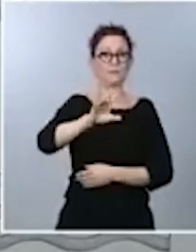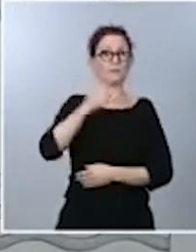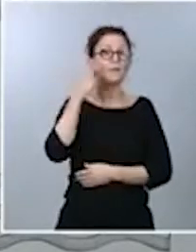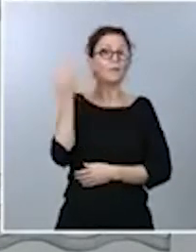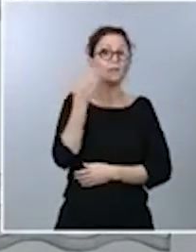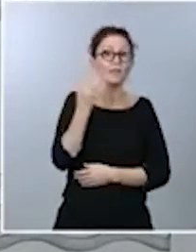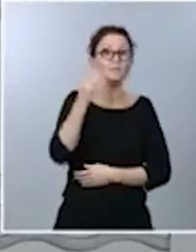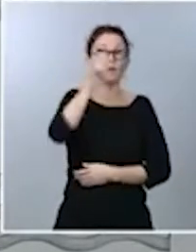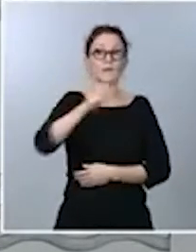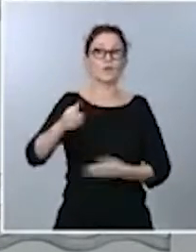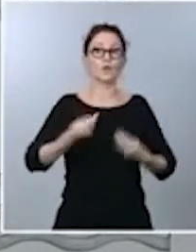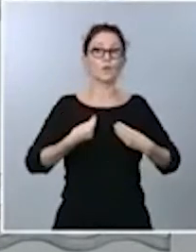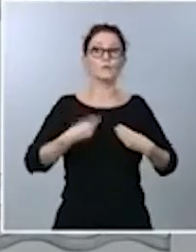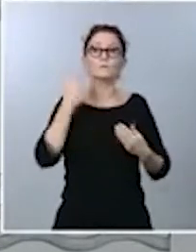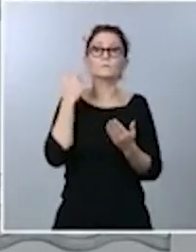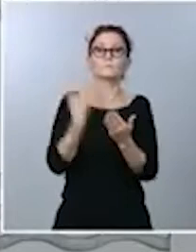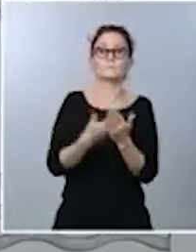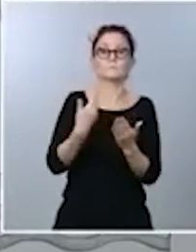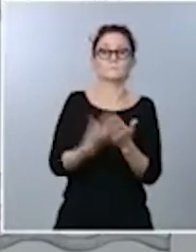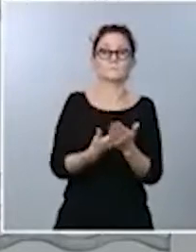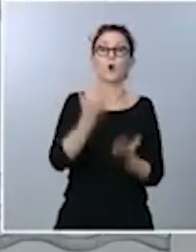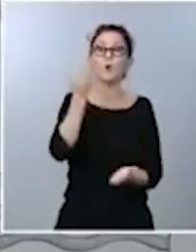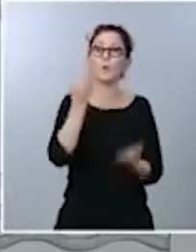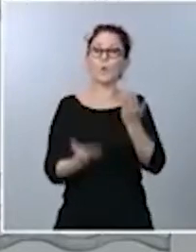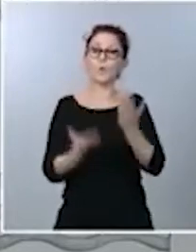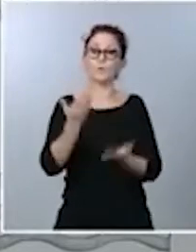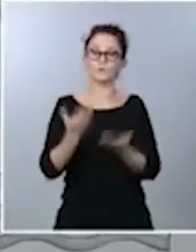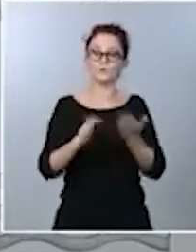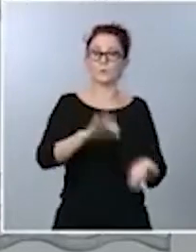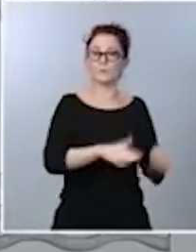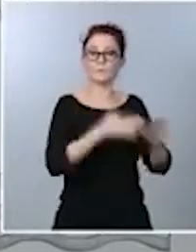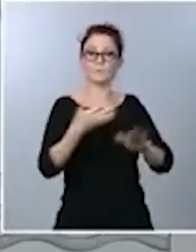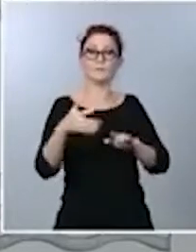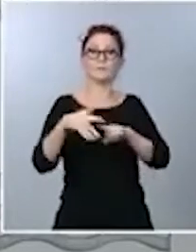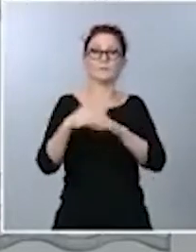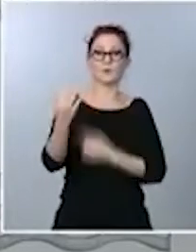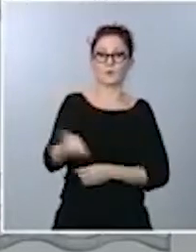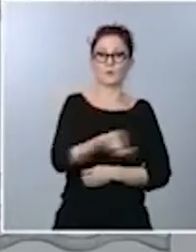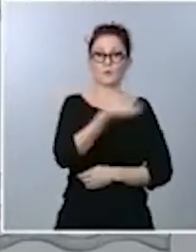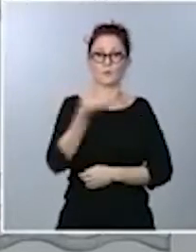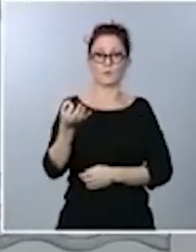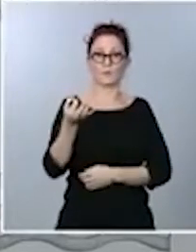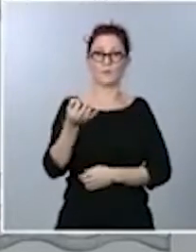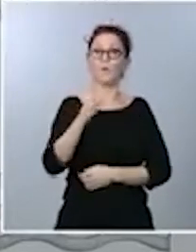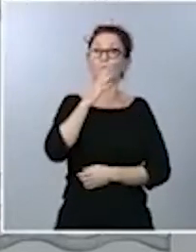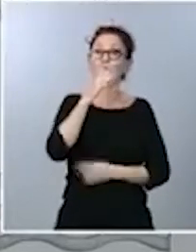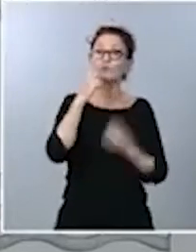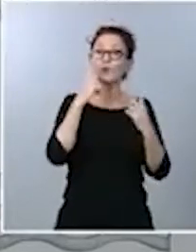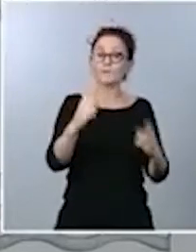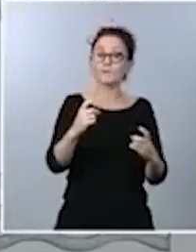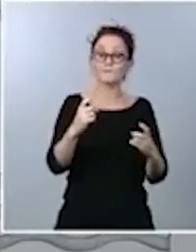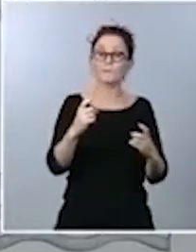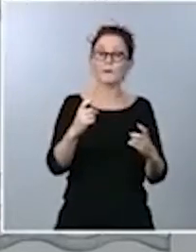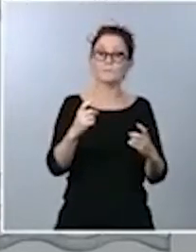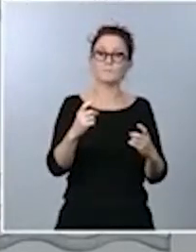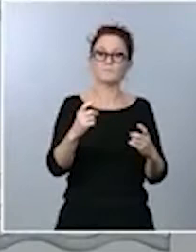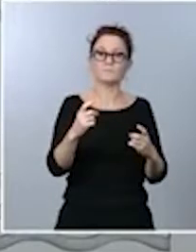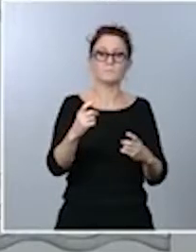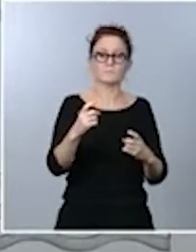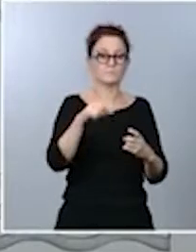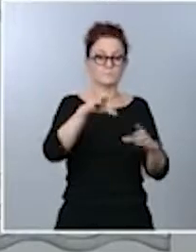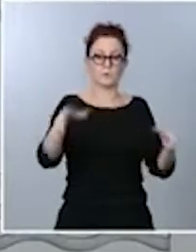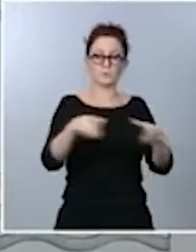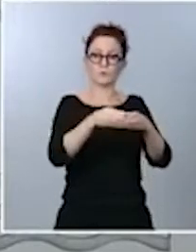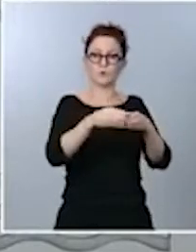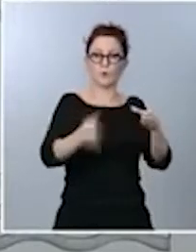ciudadanos que la justicia se va a administrar en condiciones adecuadas y, para ello, necesita estar en plena forma y en pleno rendimiento con todas